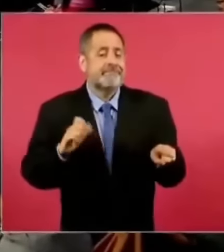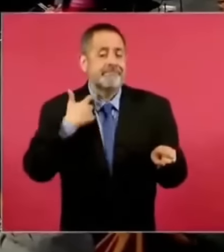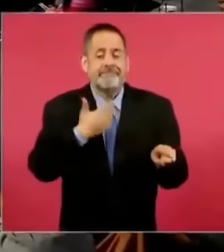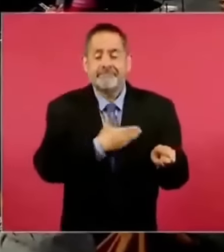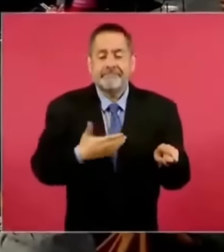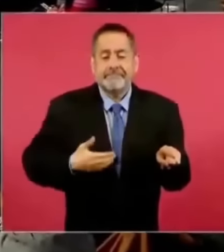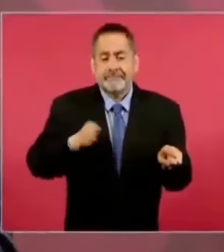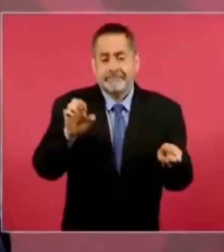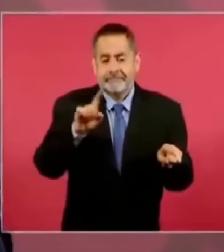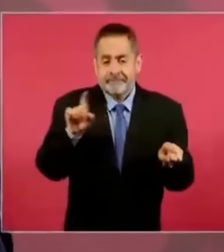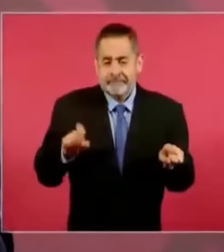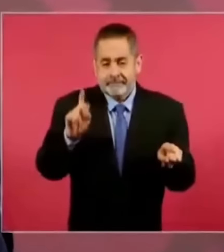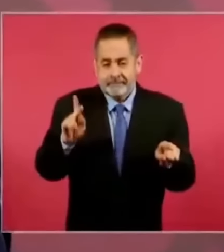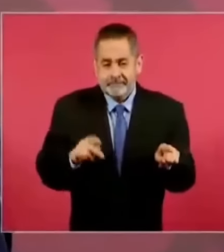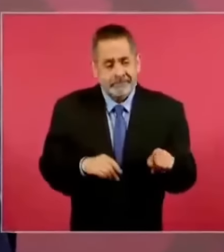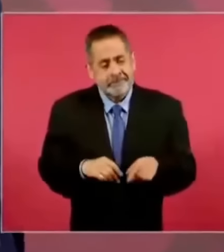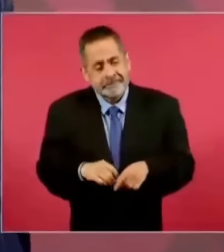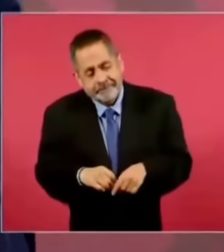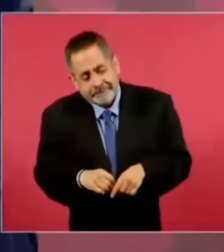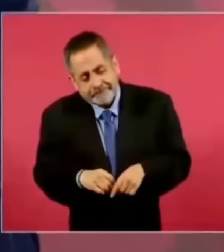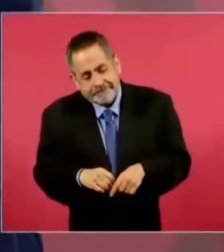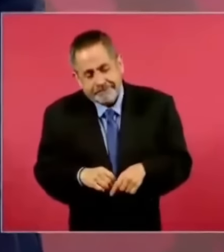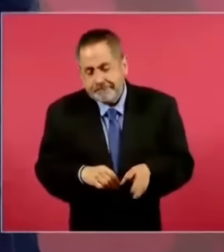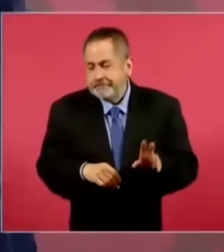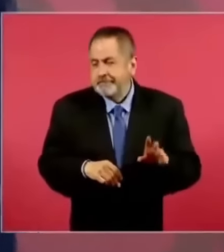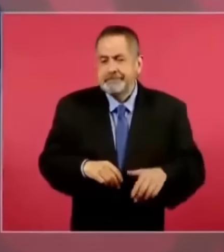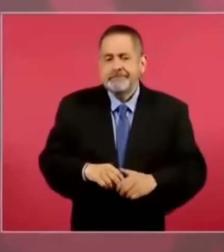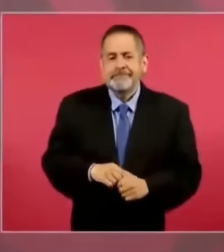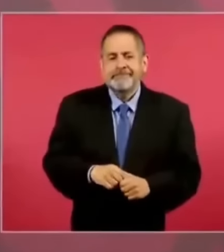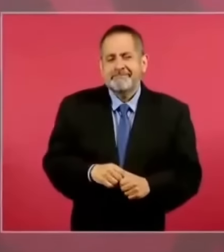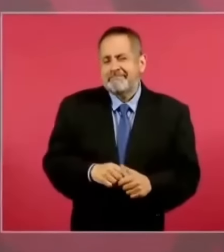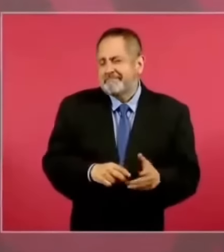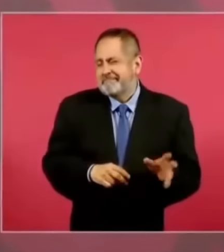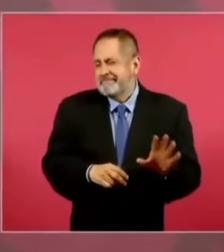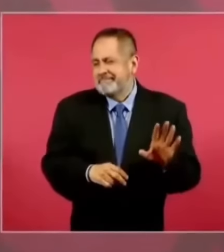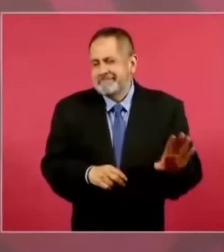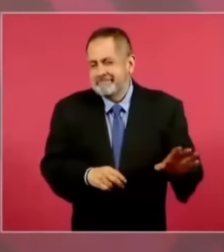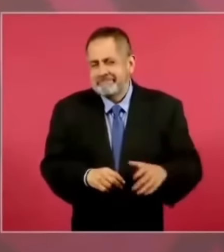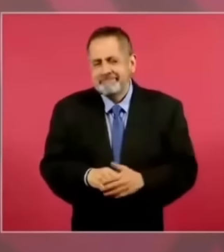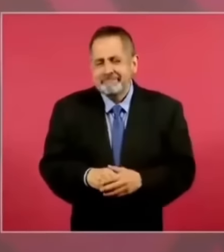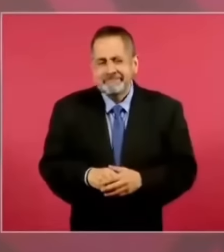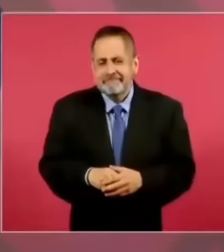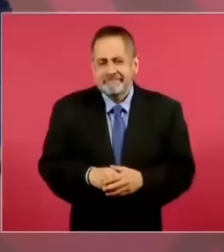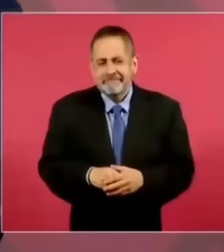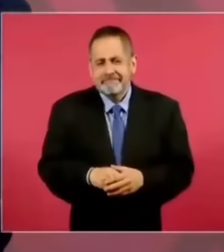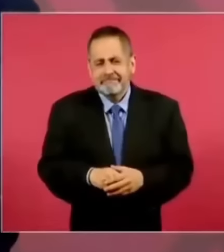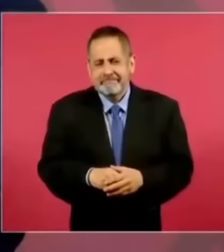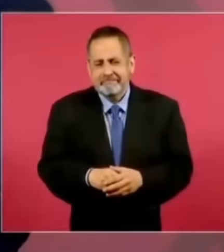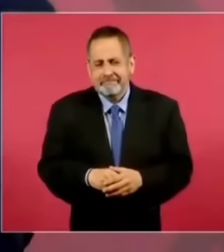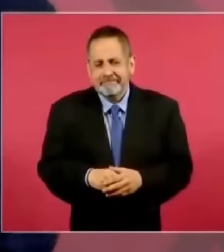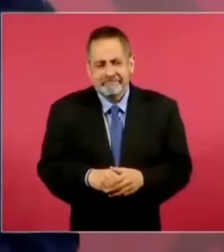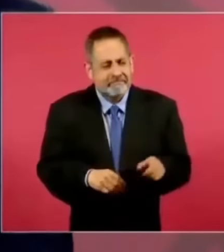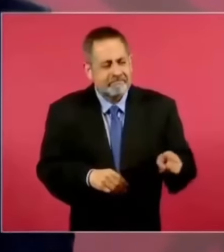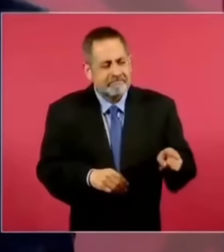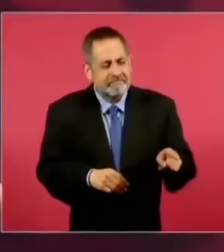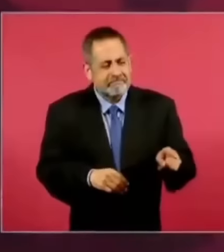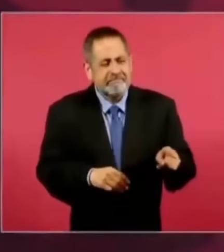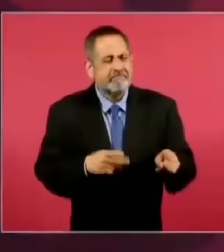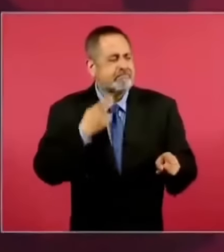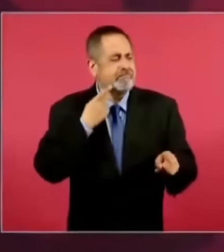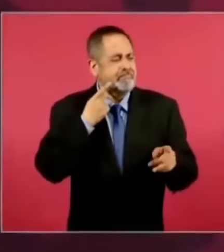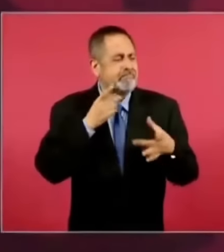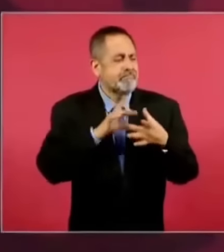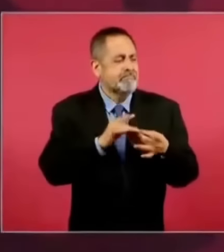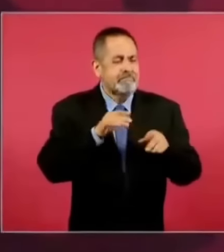pues es también, nada más que va más al terreno de lo político, ¿no?